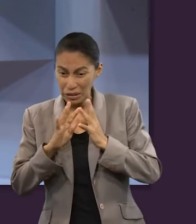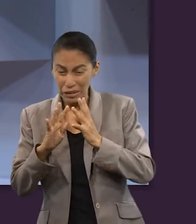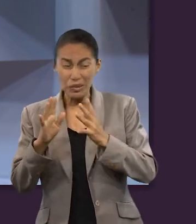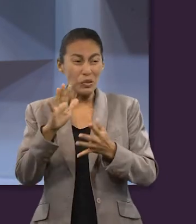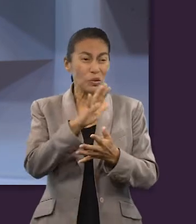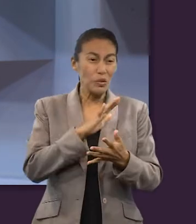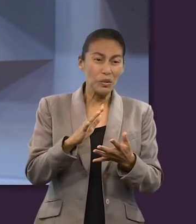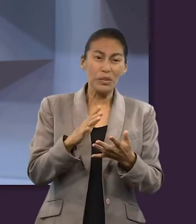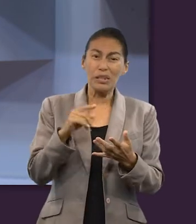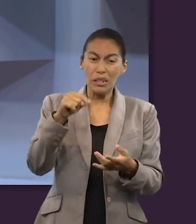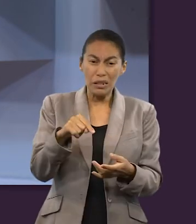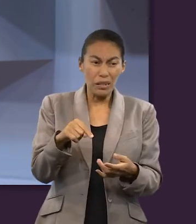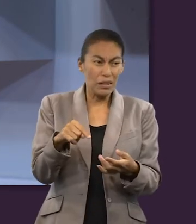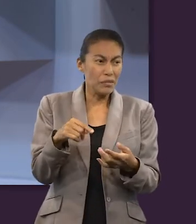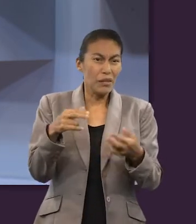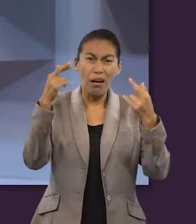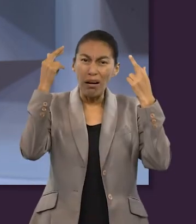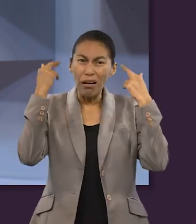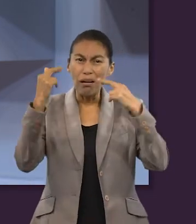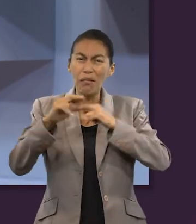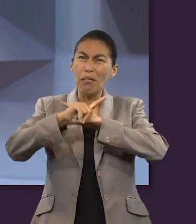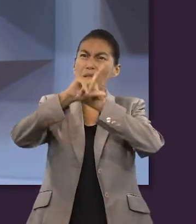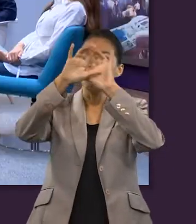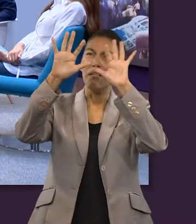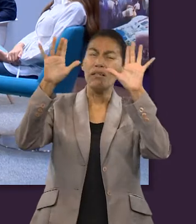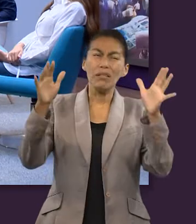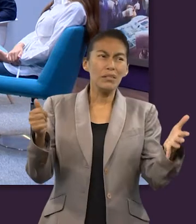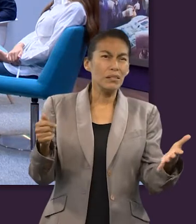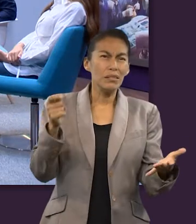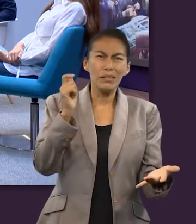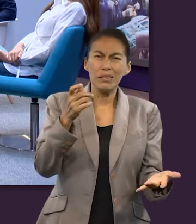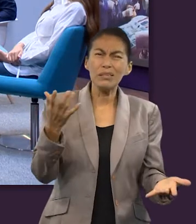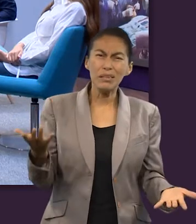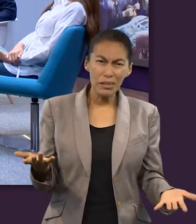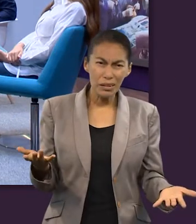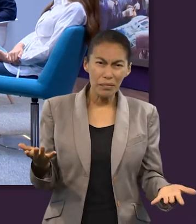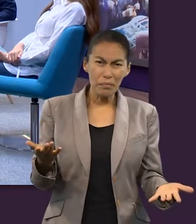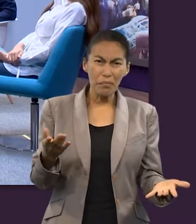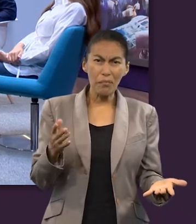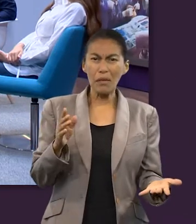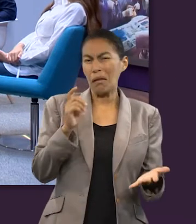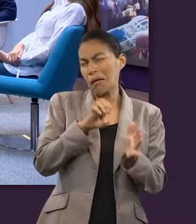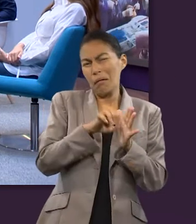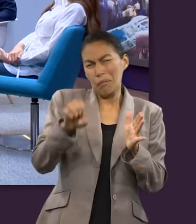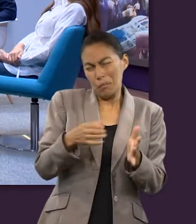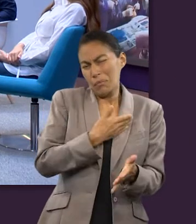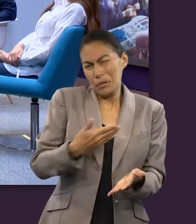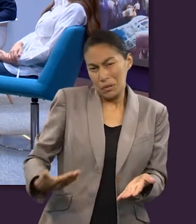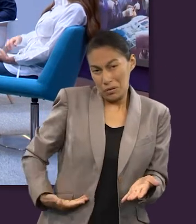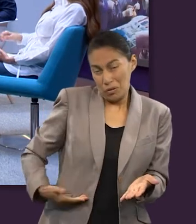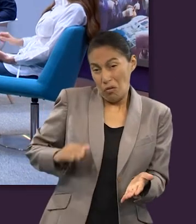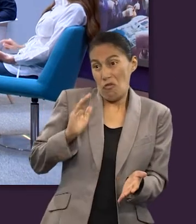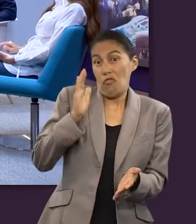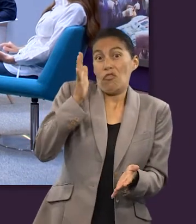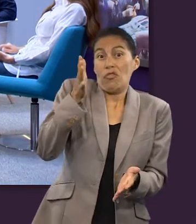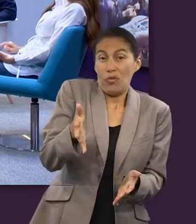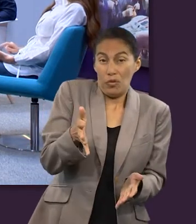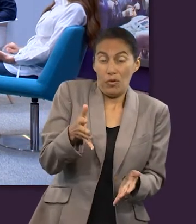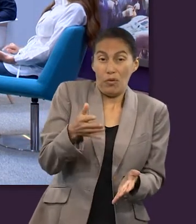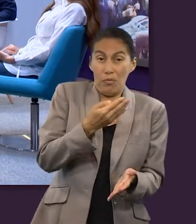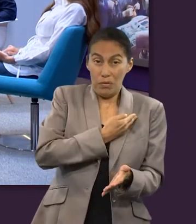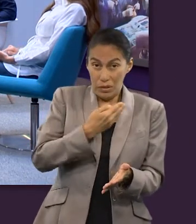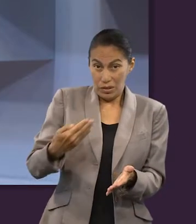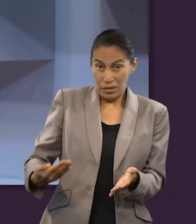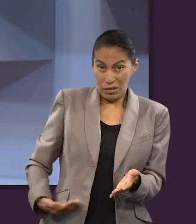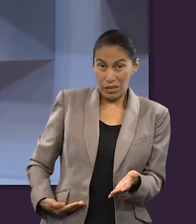y que de pronto esperaban ese reino glorioso aquí en la tierra, que su presidente, diríamos actualmente, su